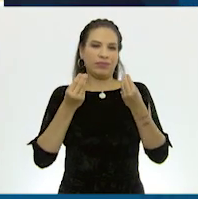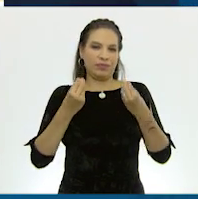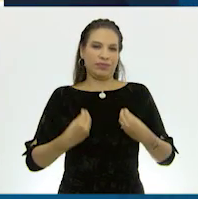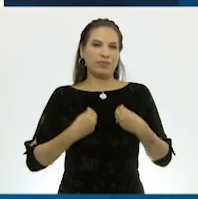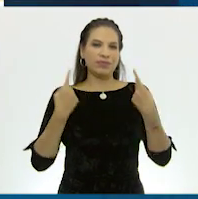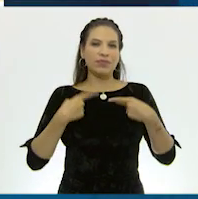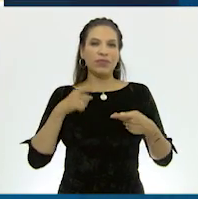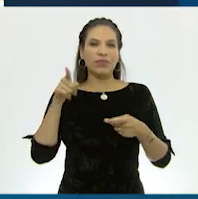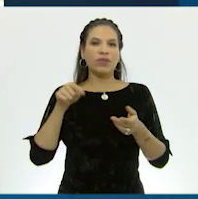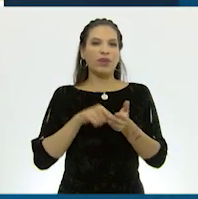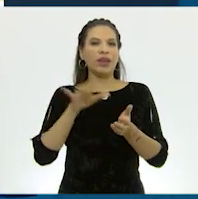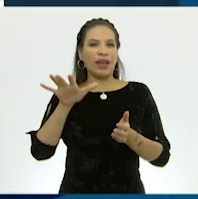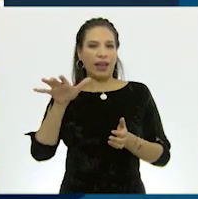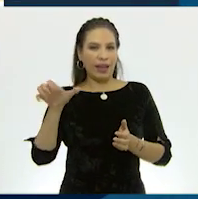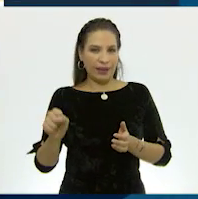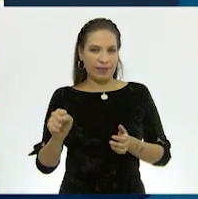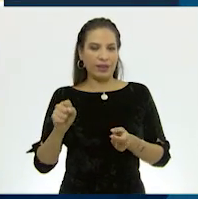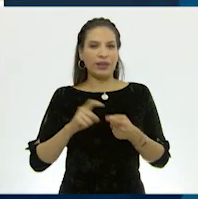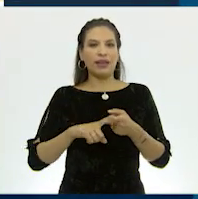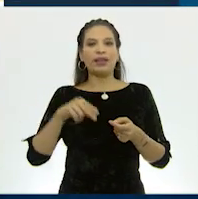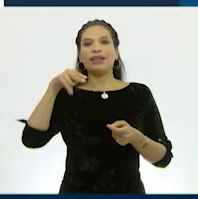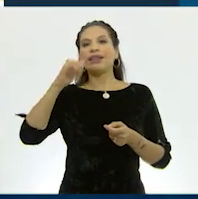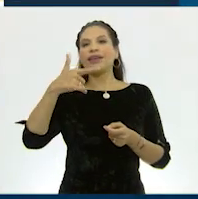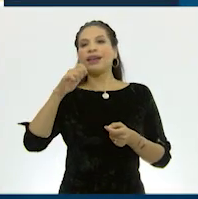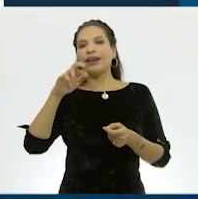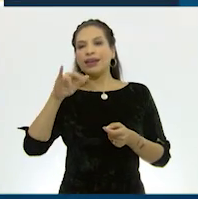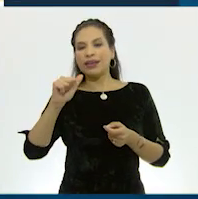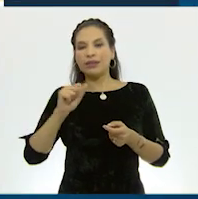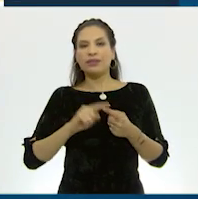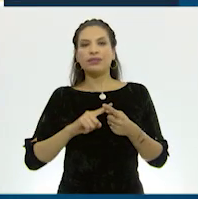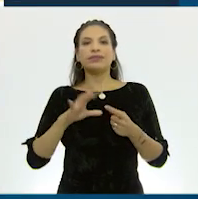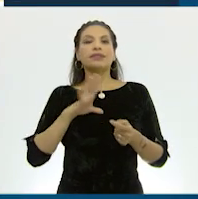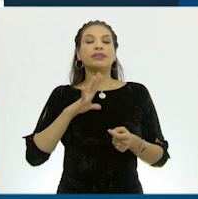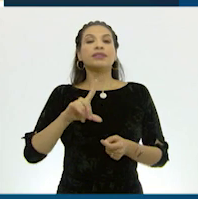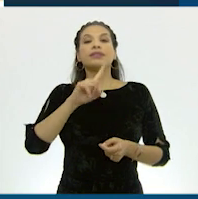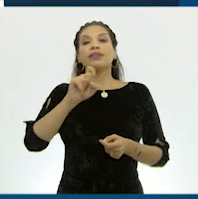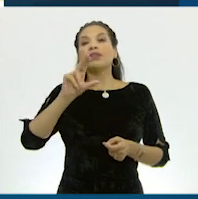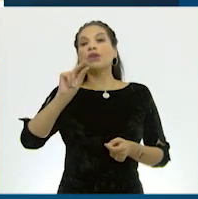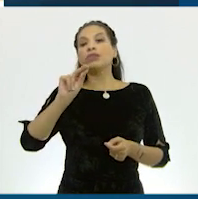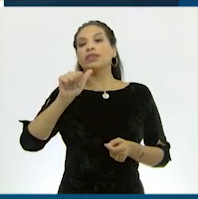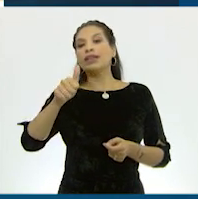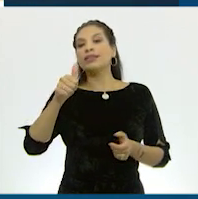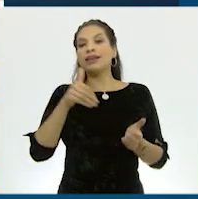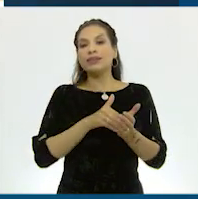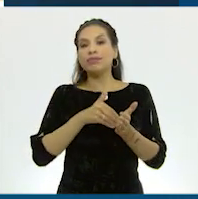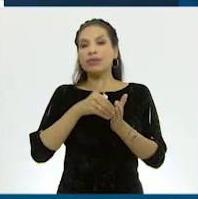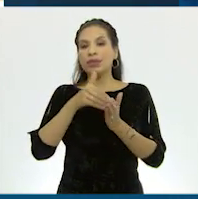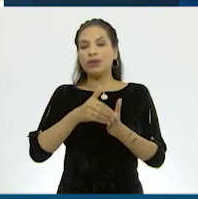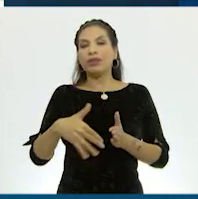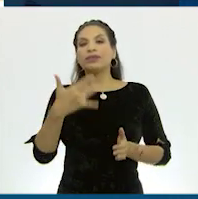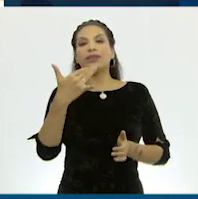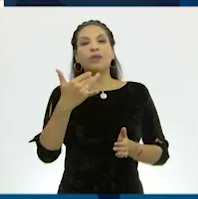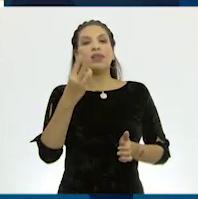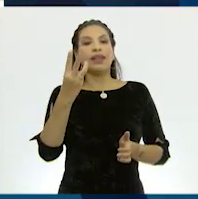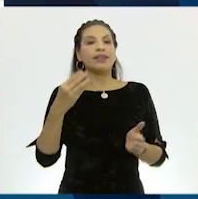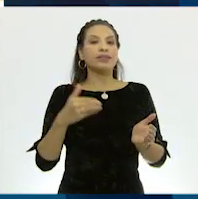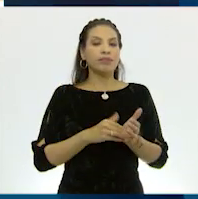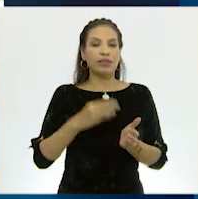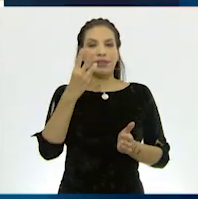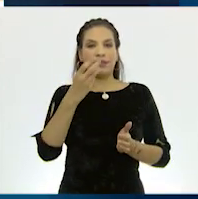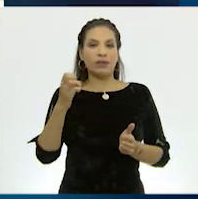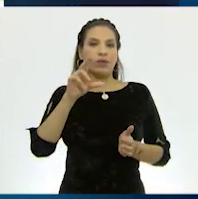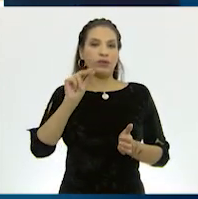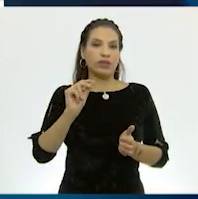África. ¡Nigeria! Tiene 186 millones 53 mil